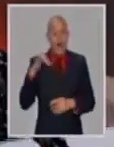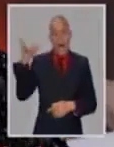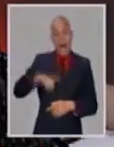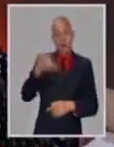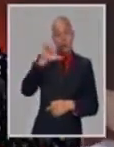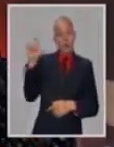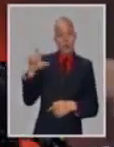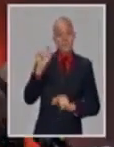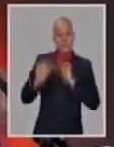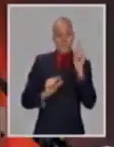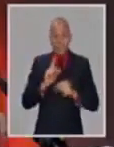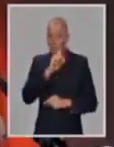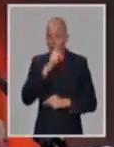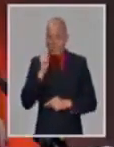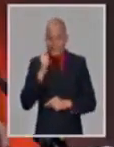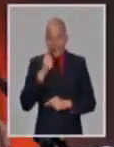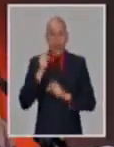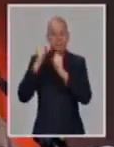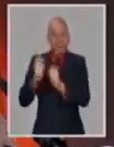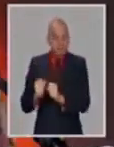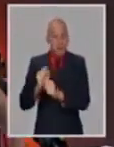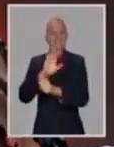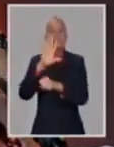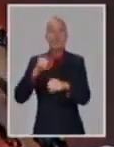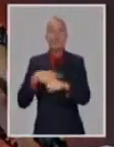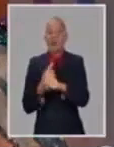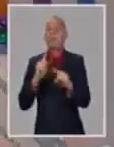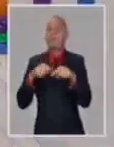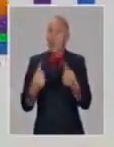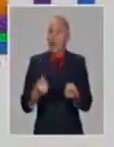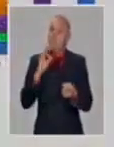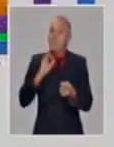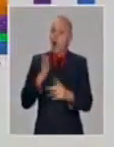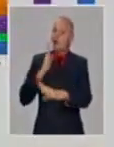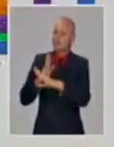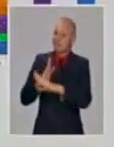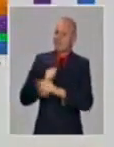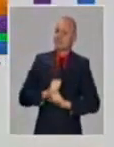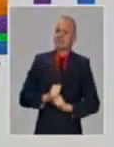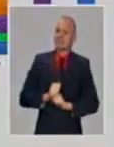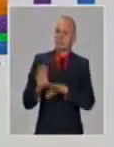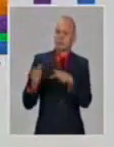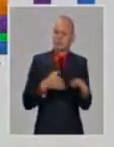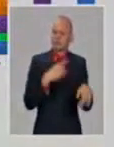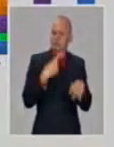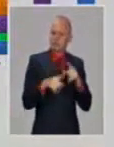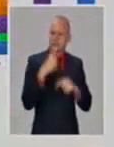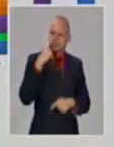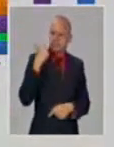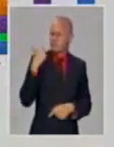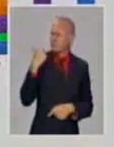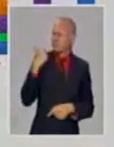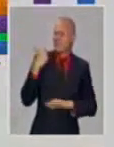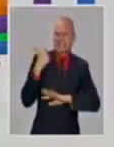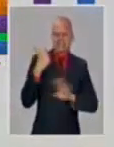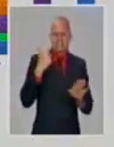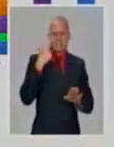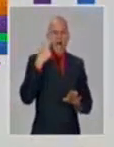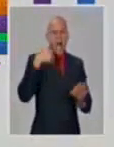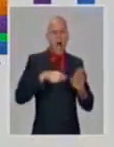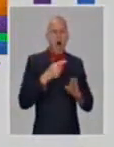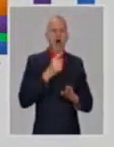diría que esta gráfica, que en pantalla están saliendo las columnas en verdes y después con colores,